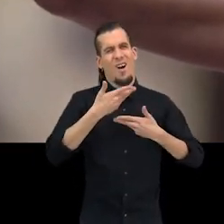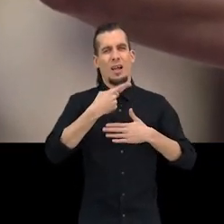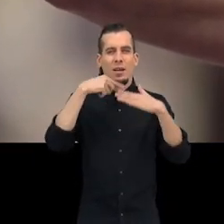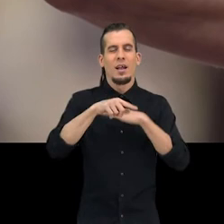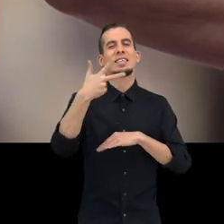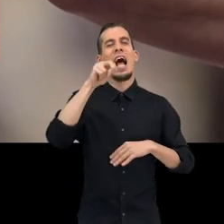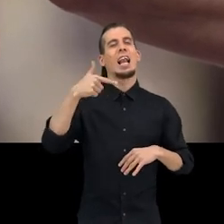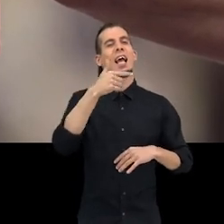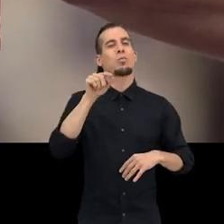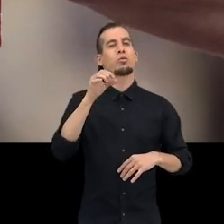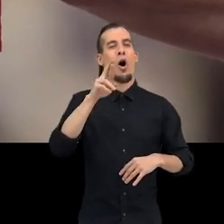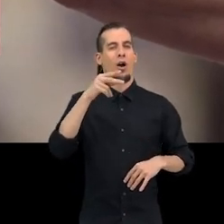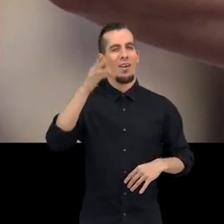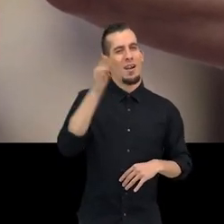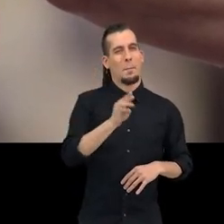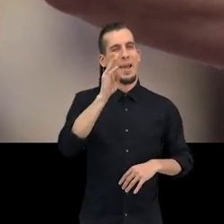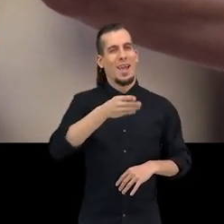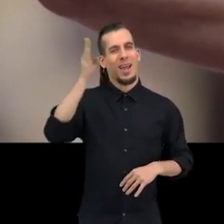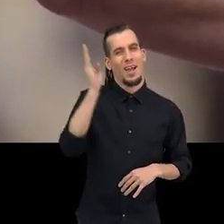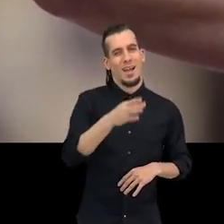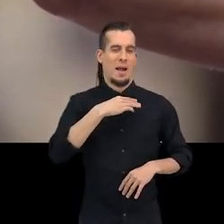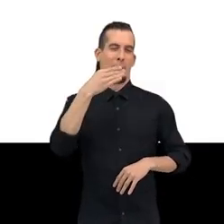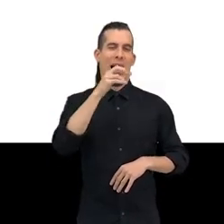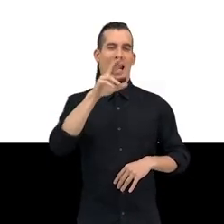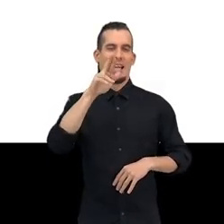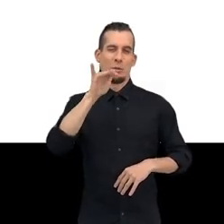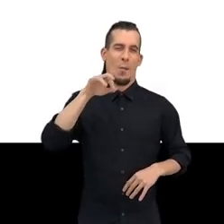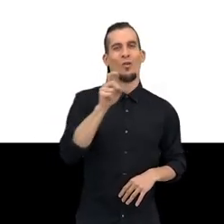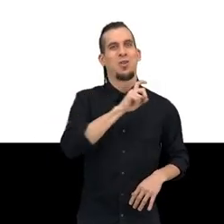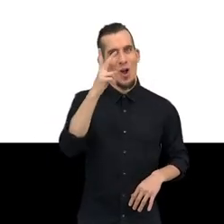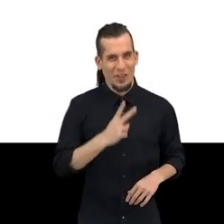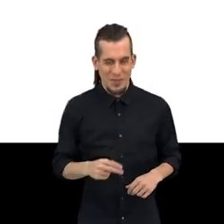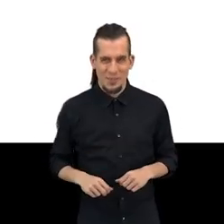calle Ayúdanos entrando en change.org Barra p barra barrerismo Fundación 11 Especial Piñera Por favor